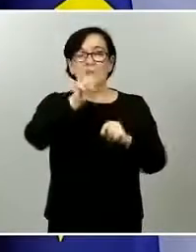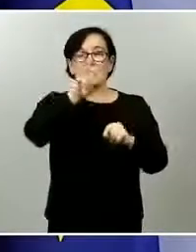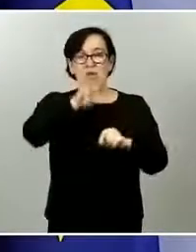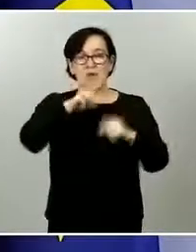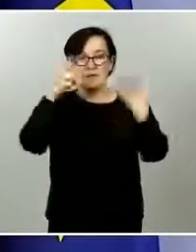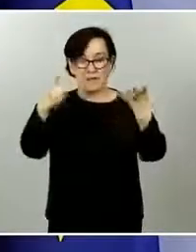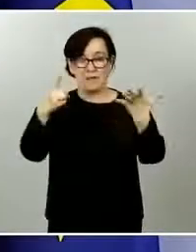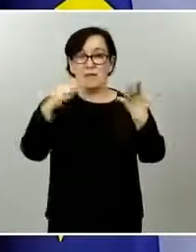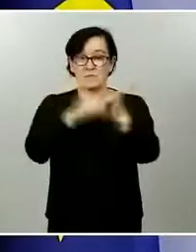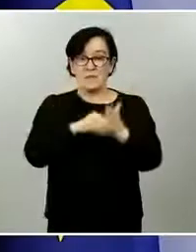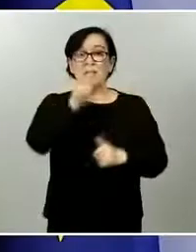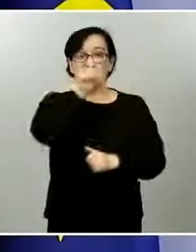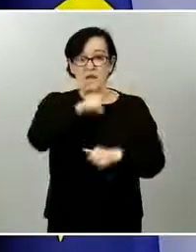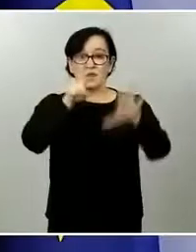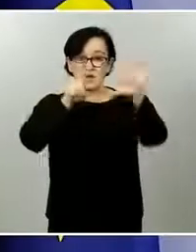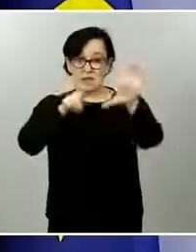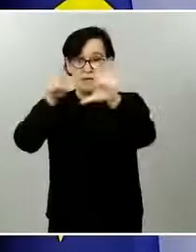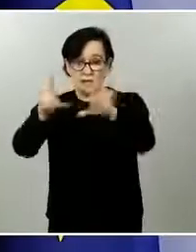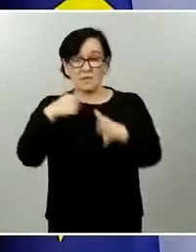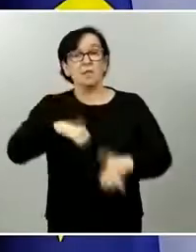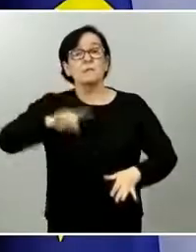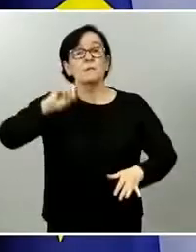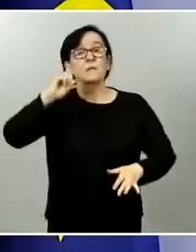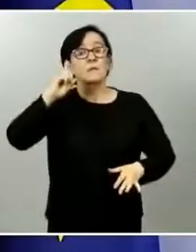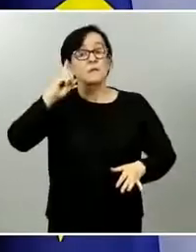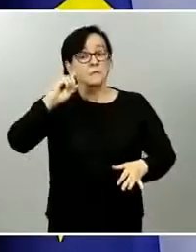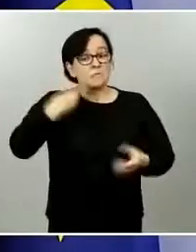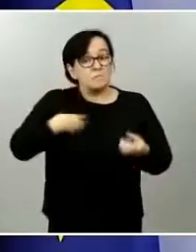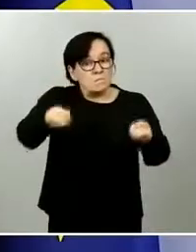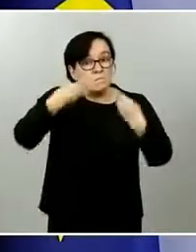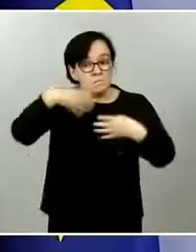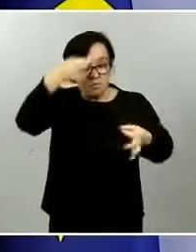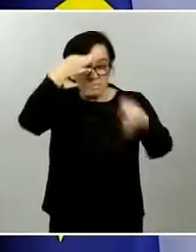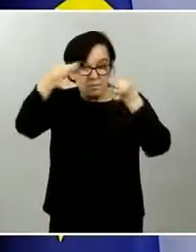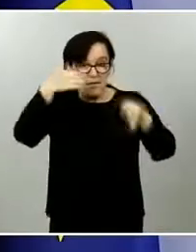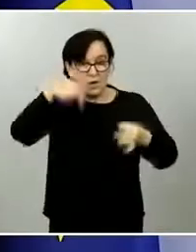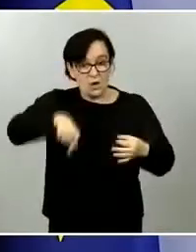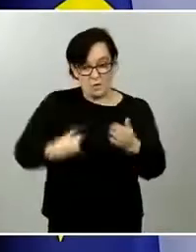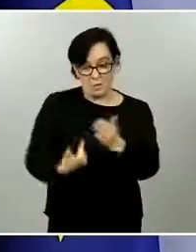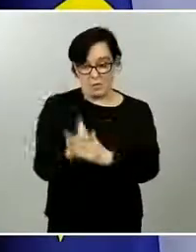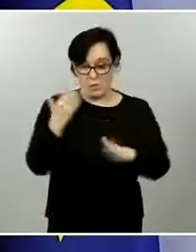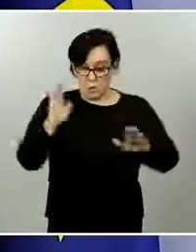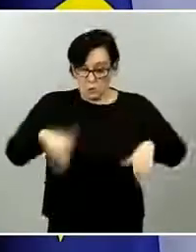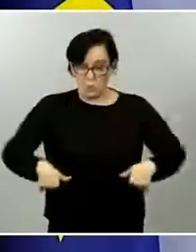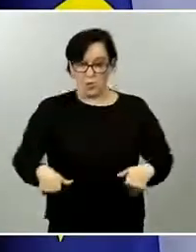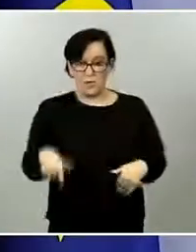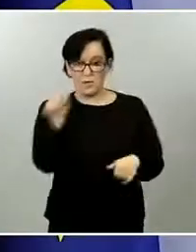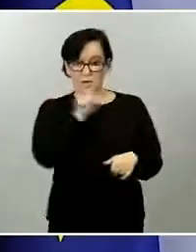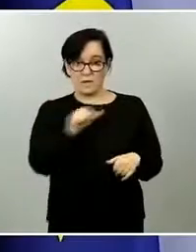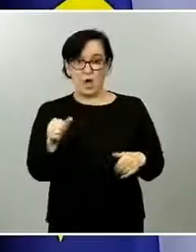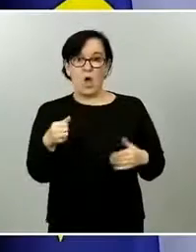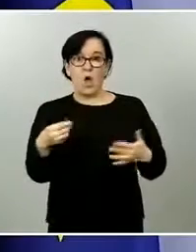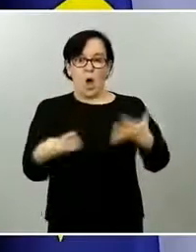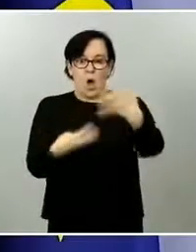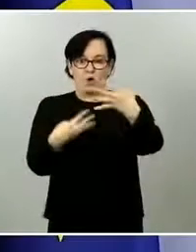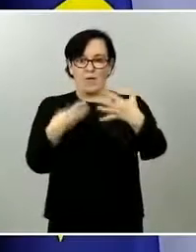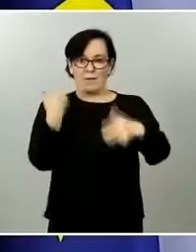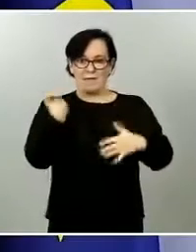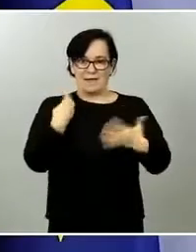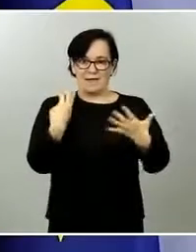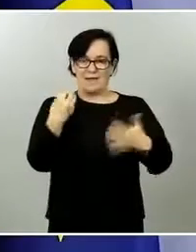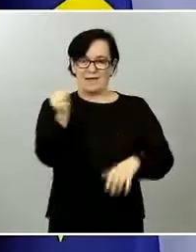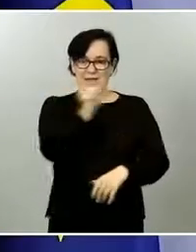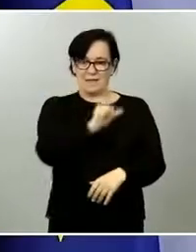2.214 personas se han recuperado del COVID-19 y son ya 136.166.